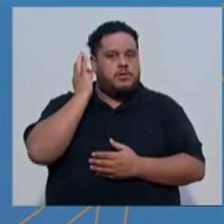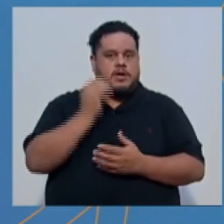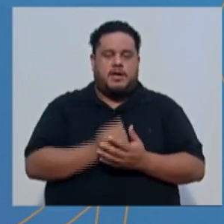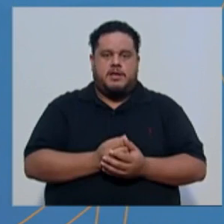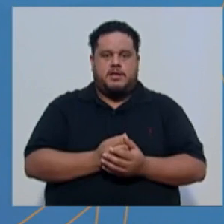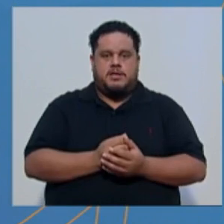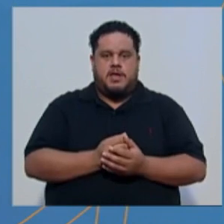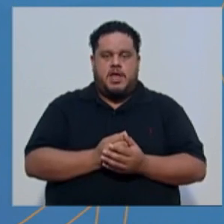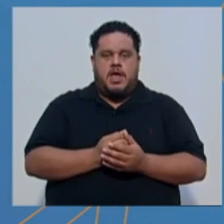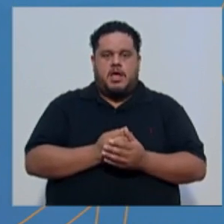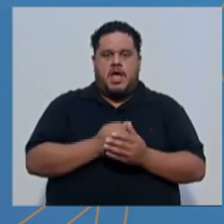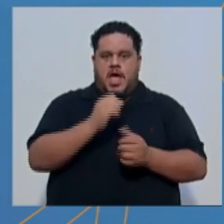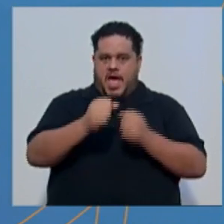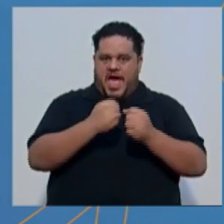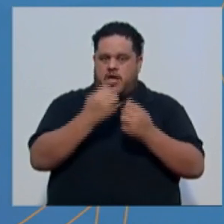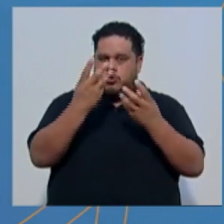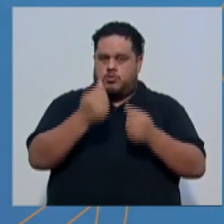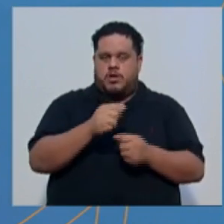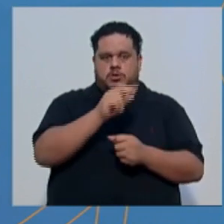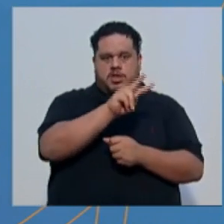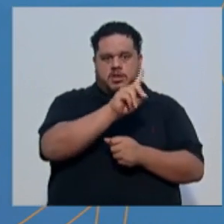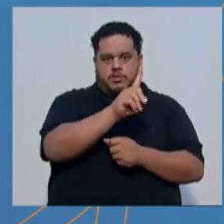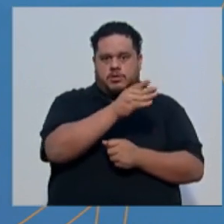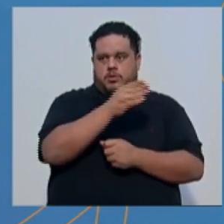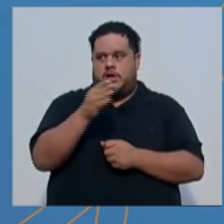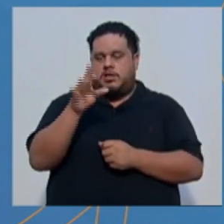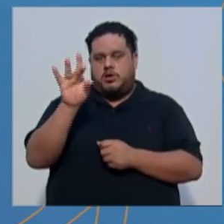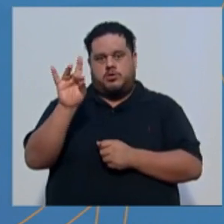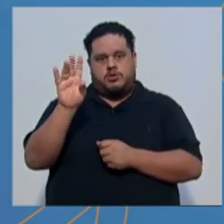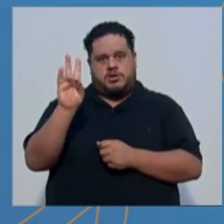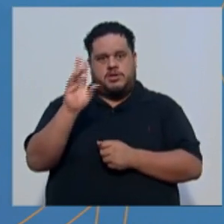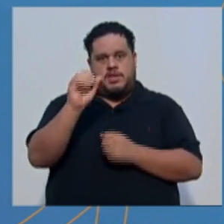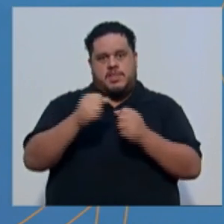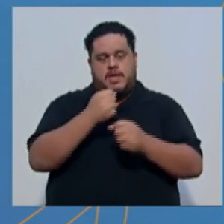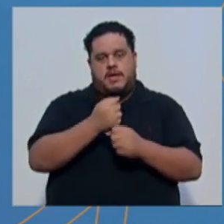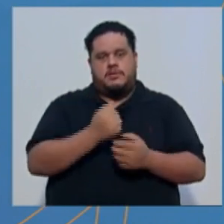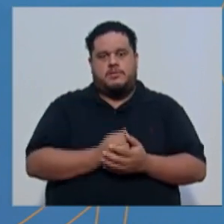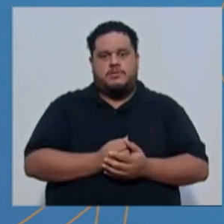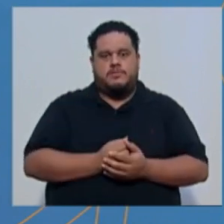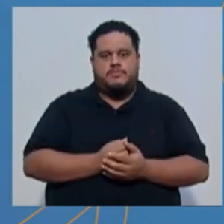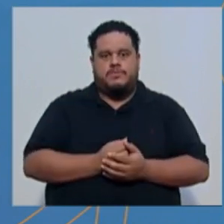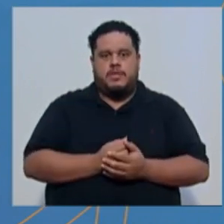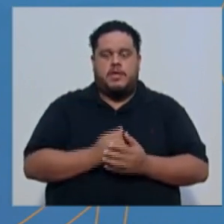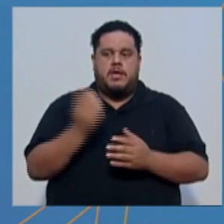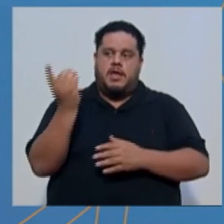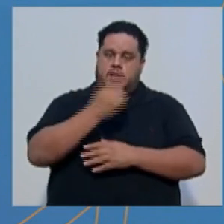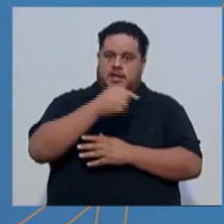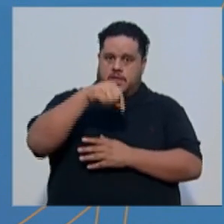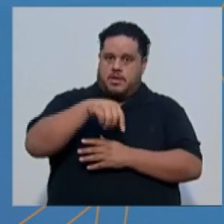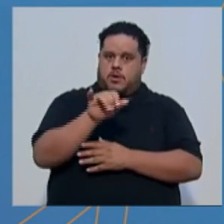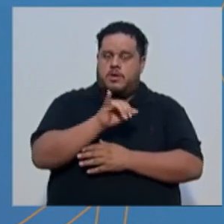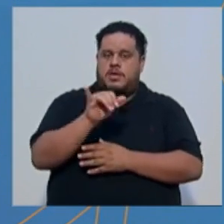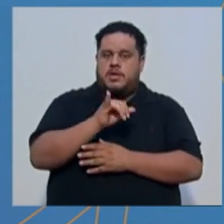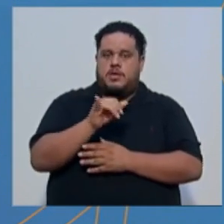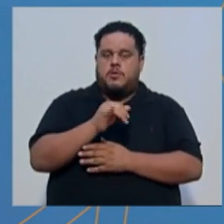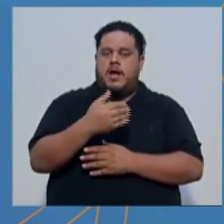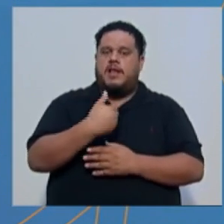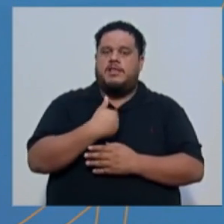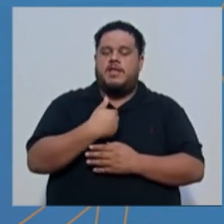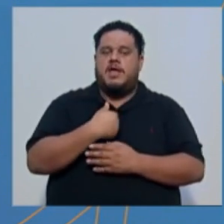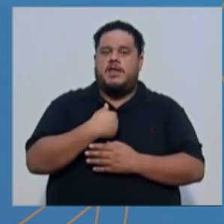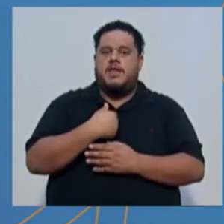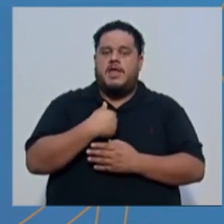con un rango de edad desde los 21 hasta los 87 años. El día de hoy, además, se registra el